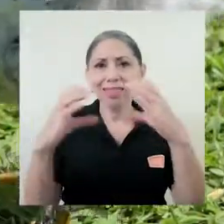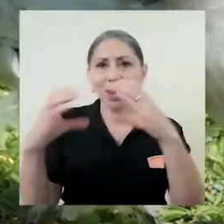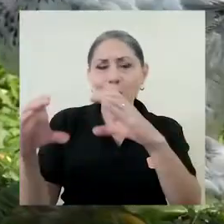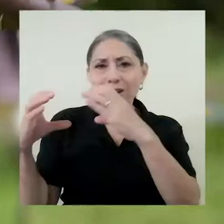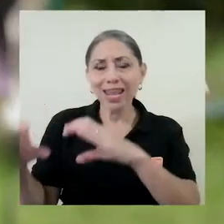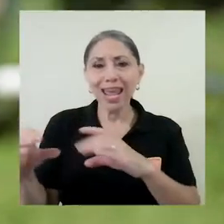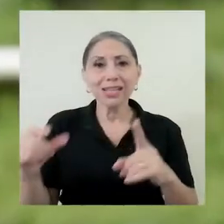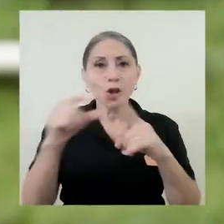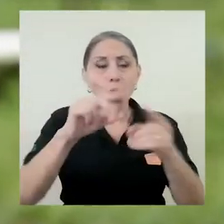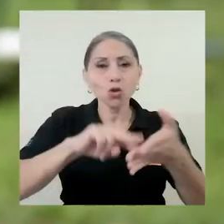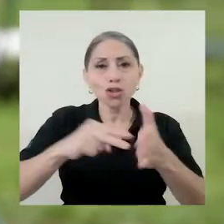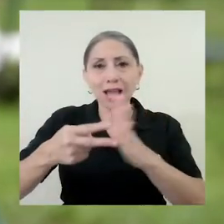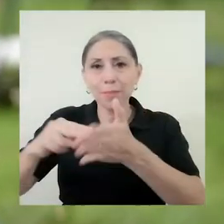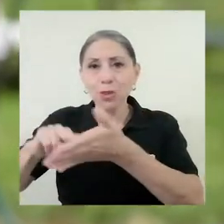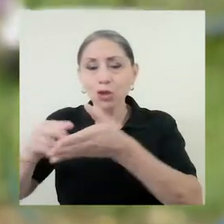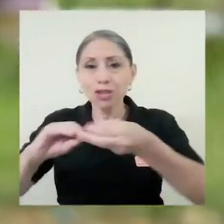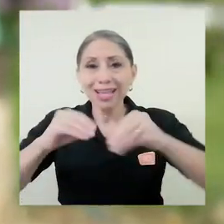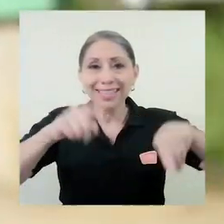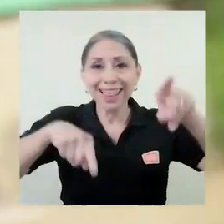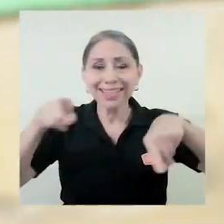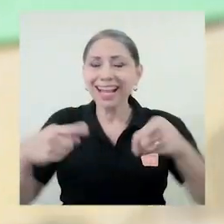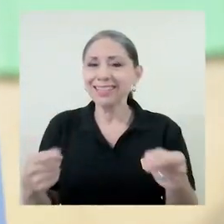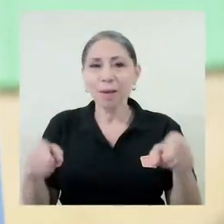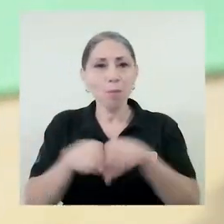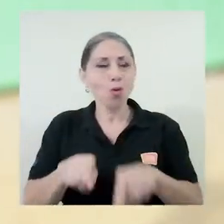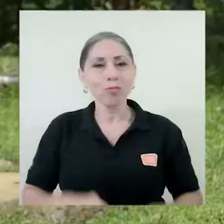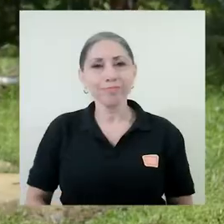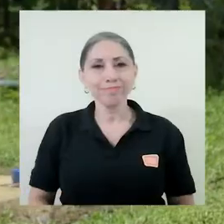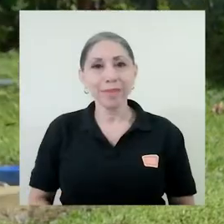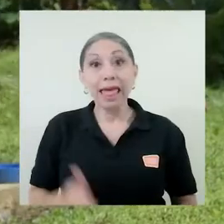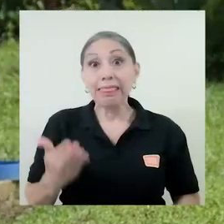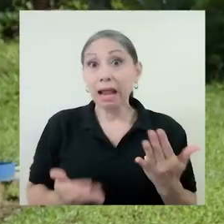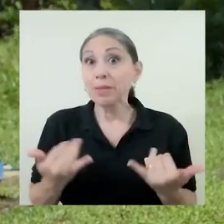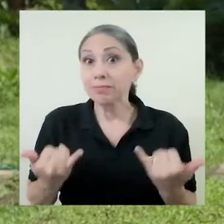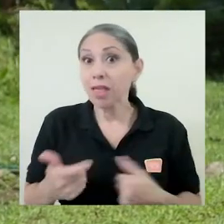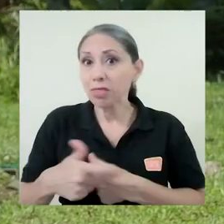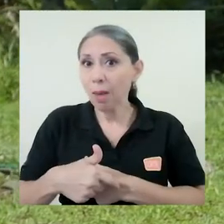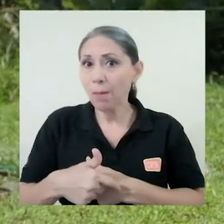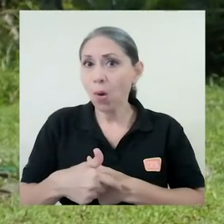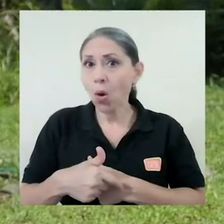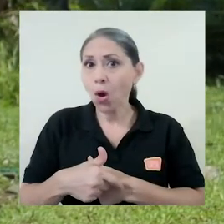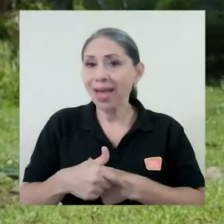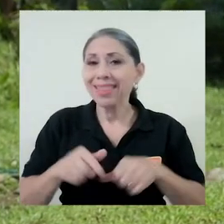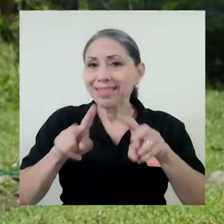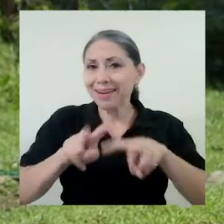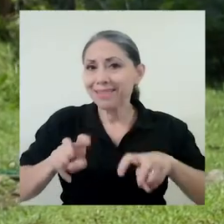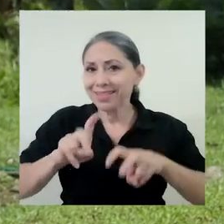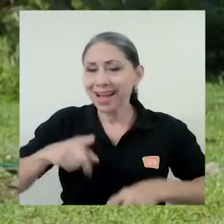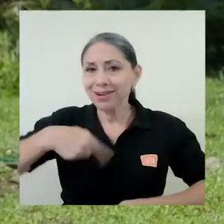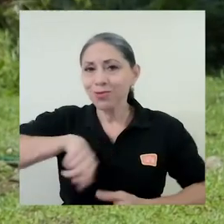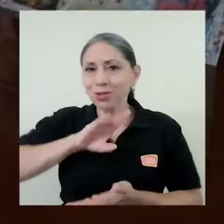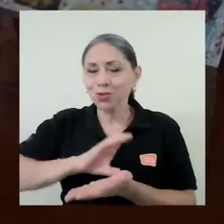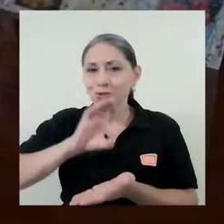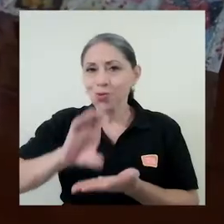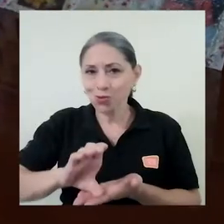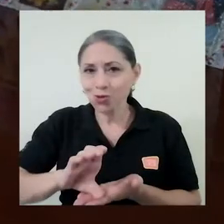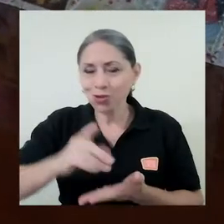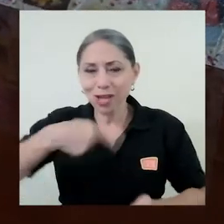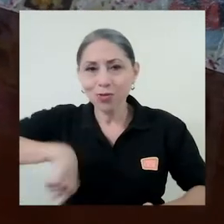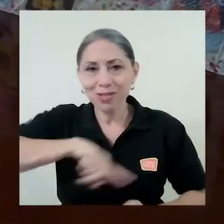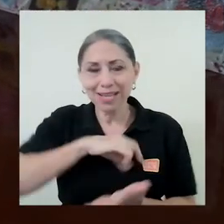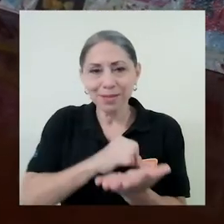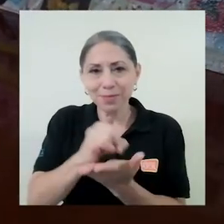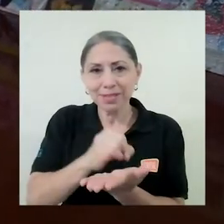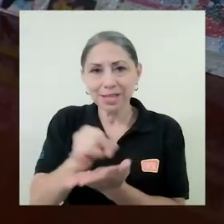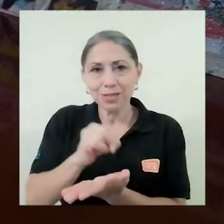conceptos y las estadísticas tampoco. Tal vez sea tiempo de revisar nuestros cursos y nuestras